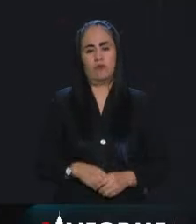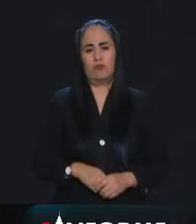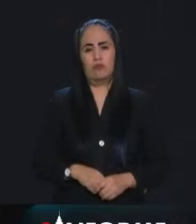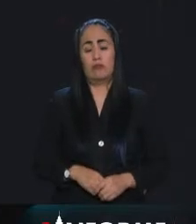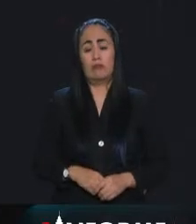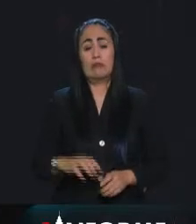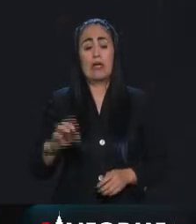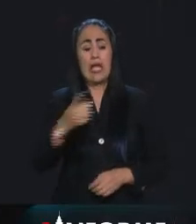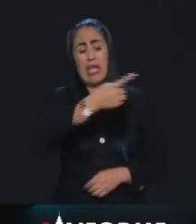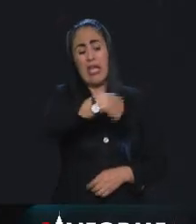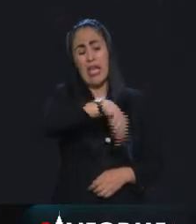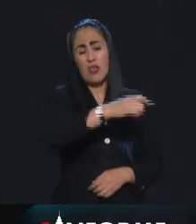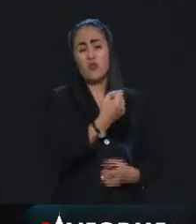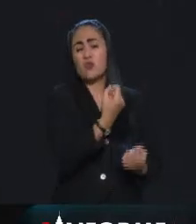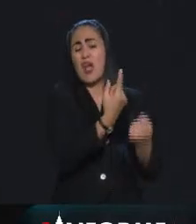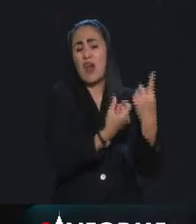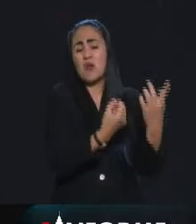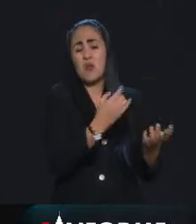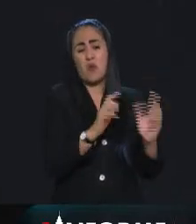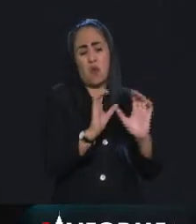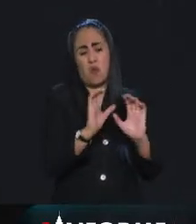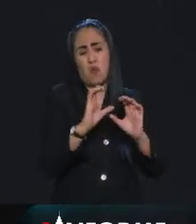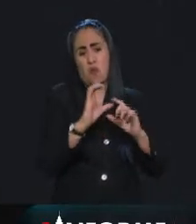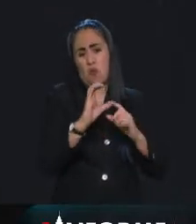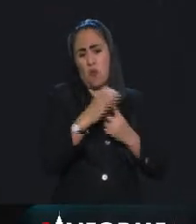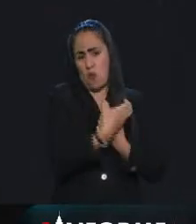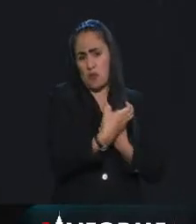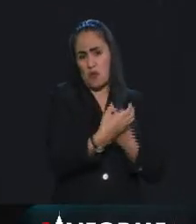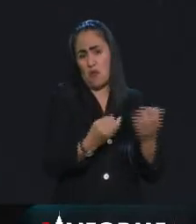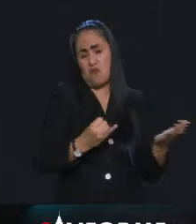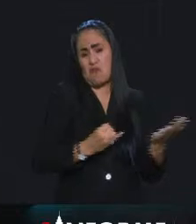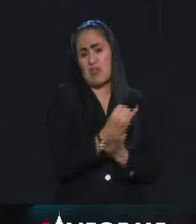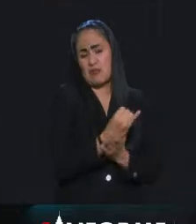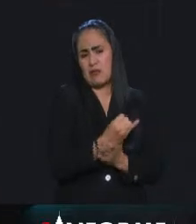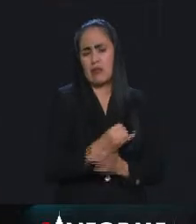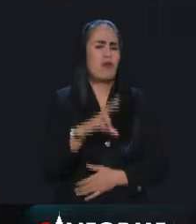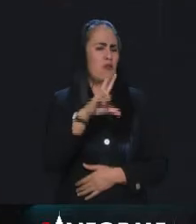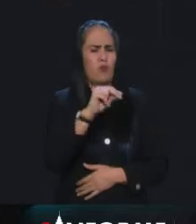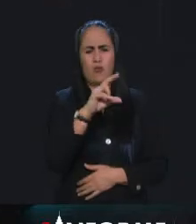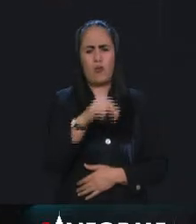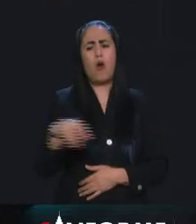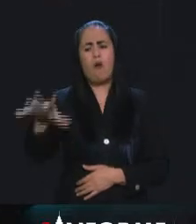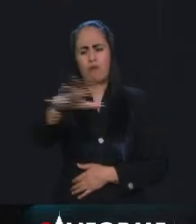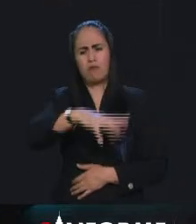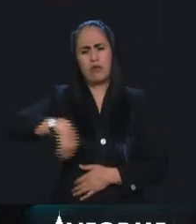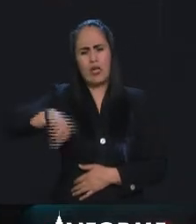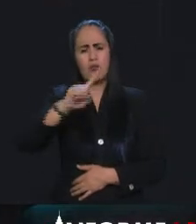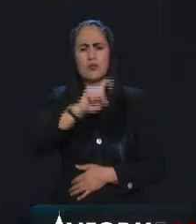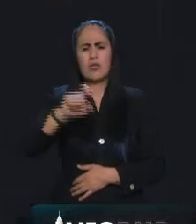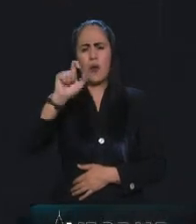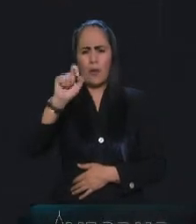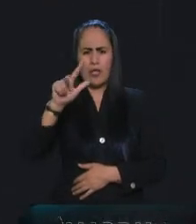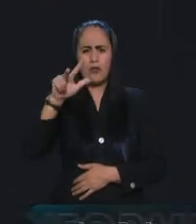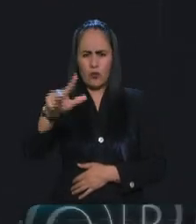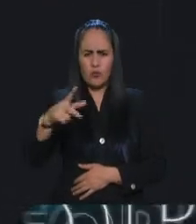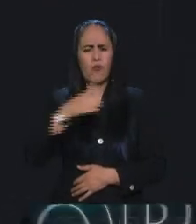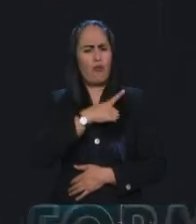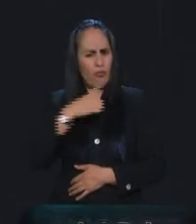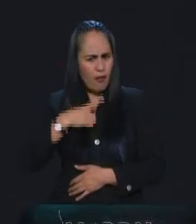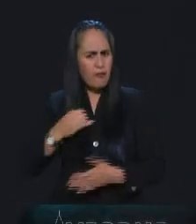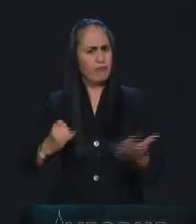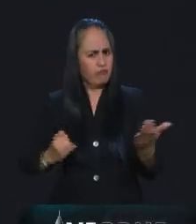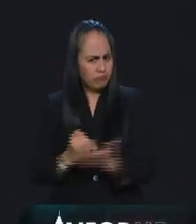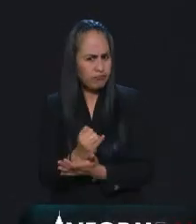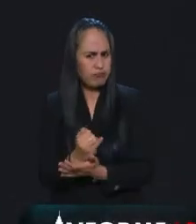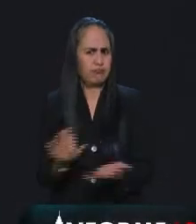senadores deciden hacer una comisión así? No, es el pleno del Senado el que tiene la facultad. Entonces, pues bueno,